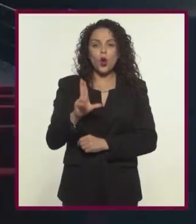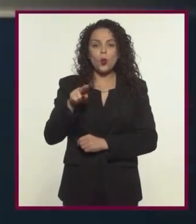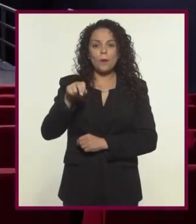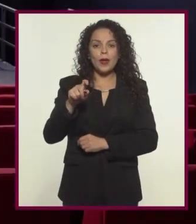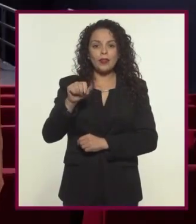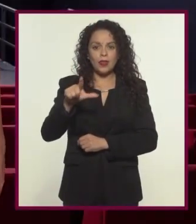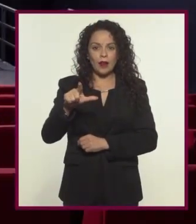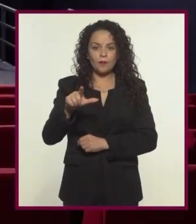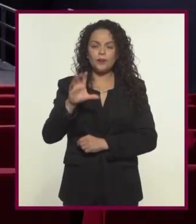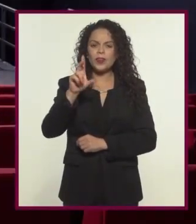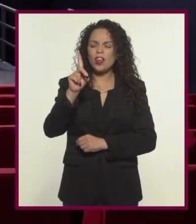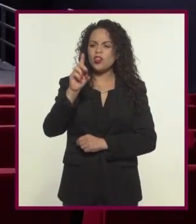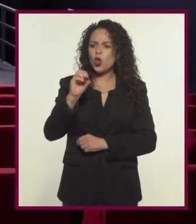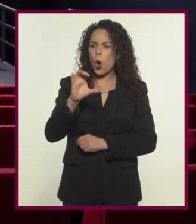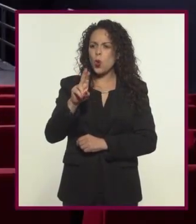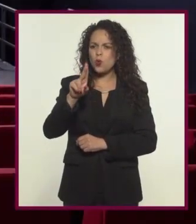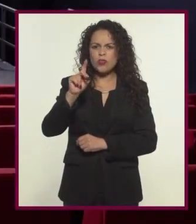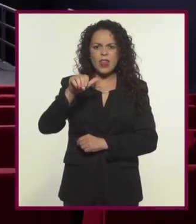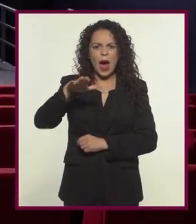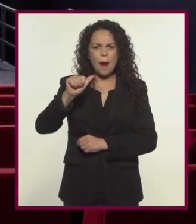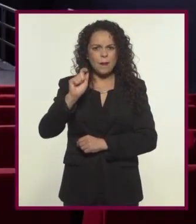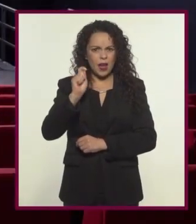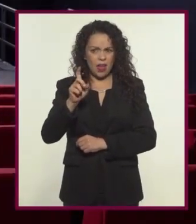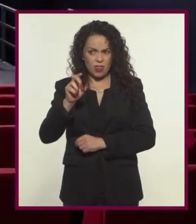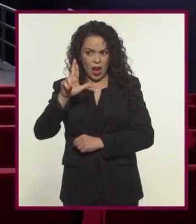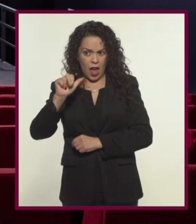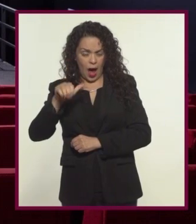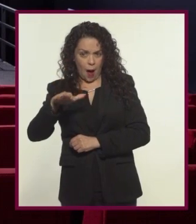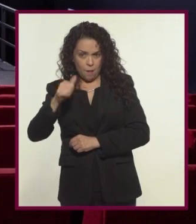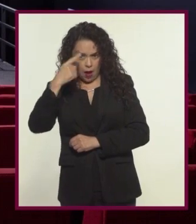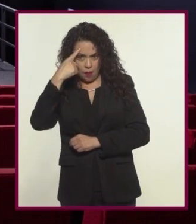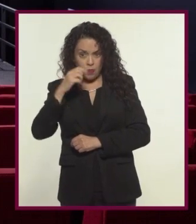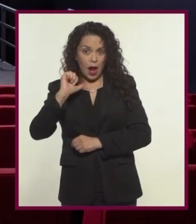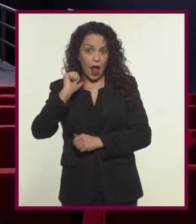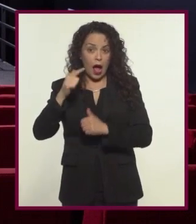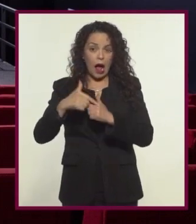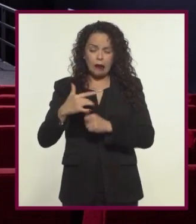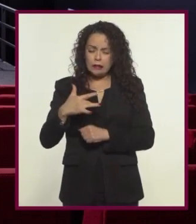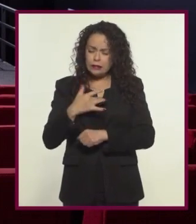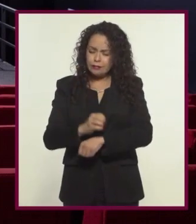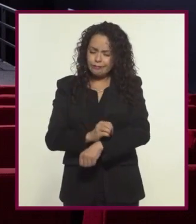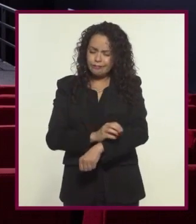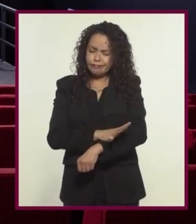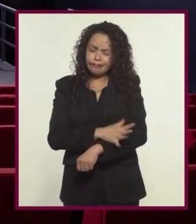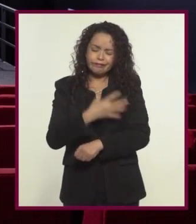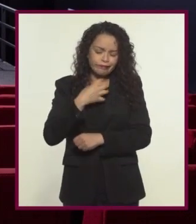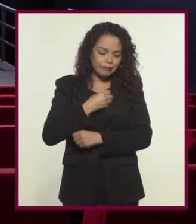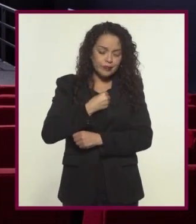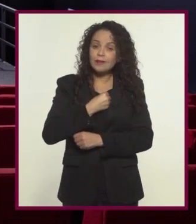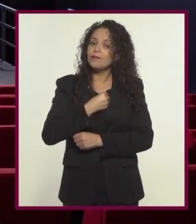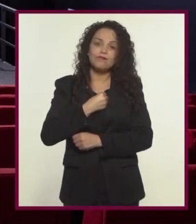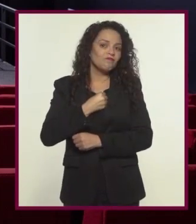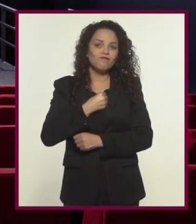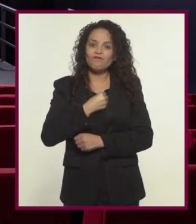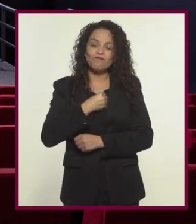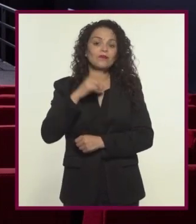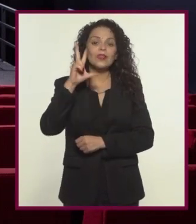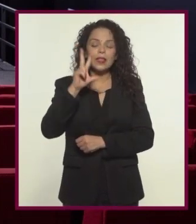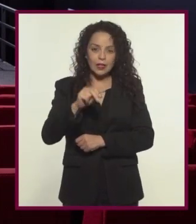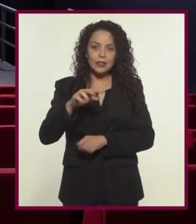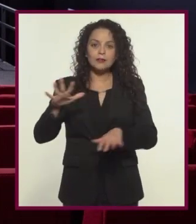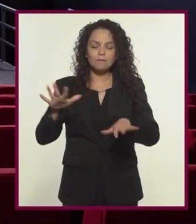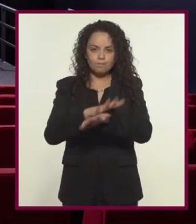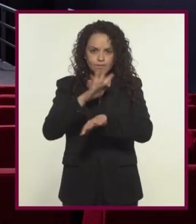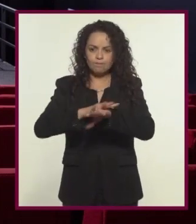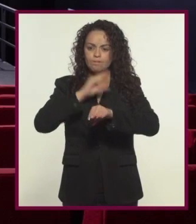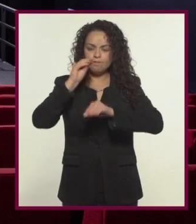documentales cuando hablamos de docudramas no estamos usando el término drama para hablar de algo conmovedor sino para referirnos a